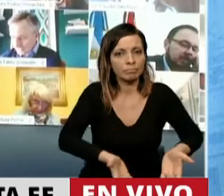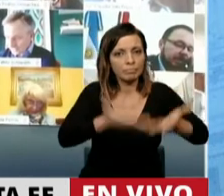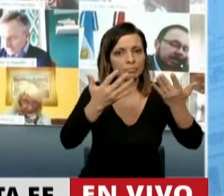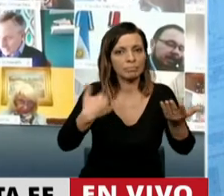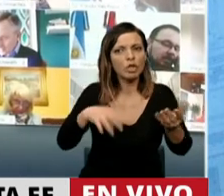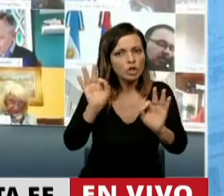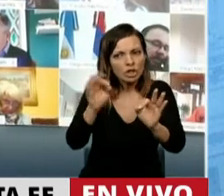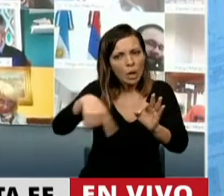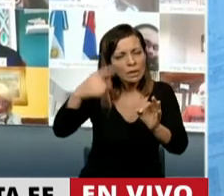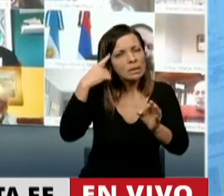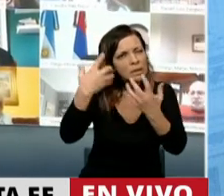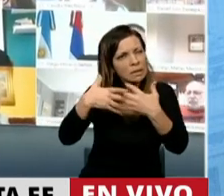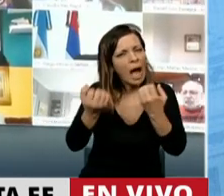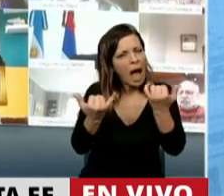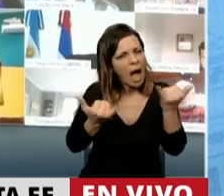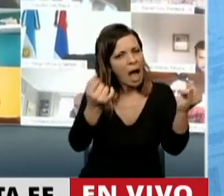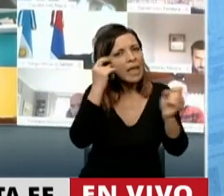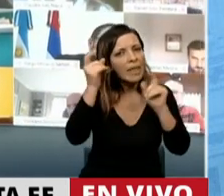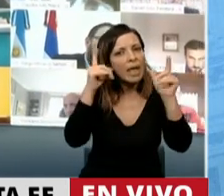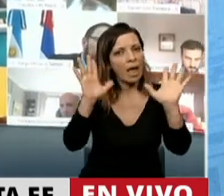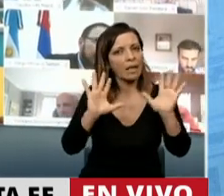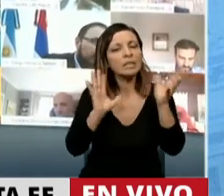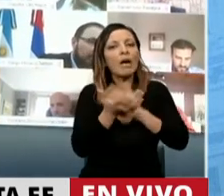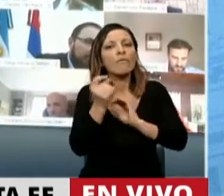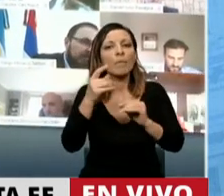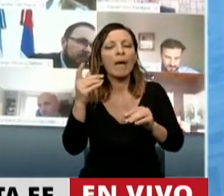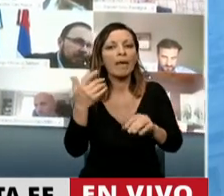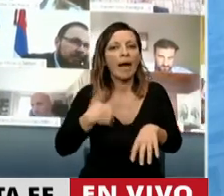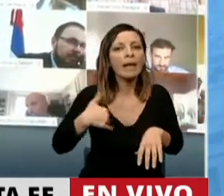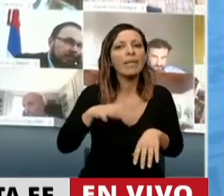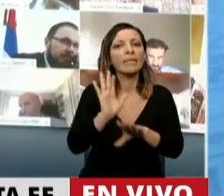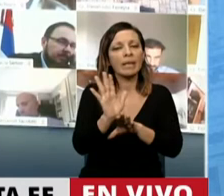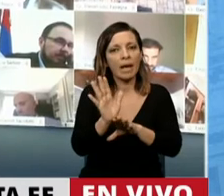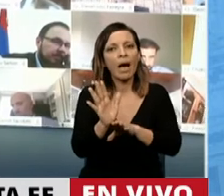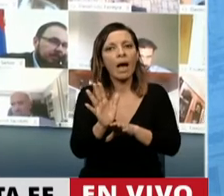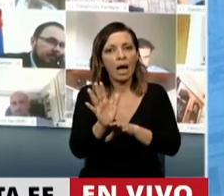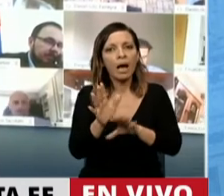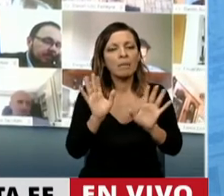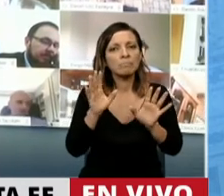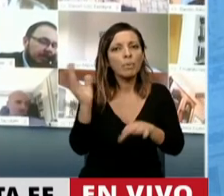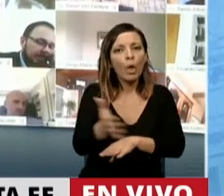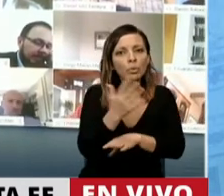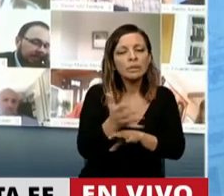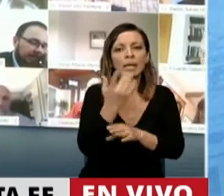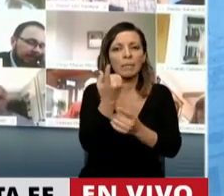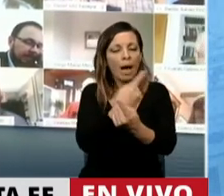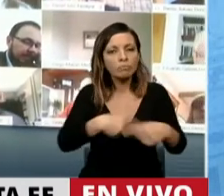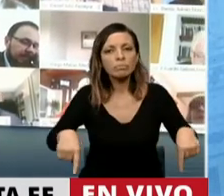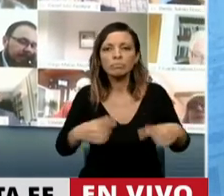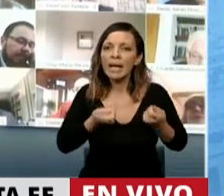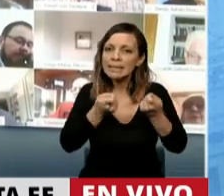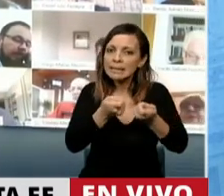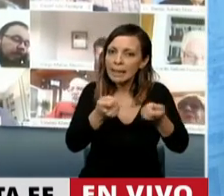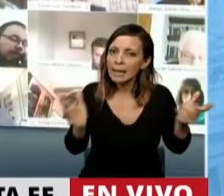pensando, se lo está analizando. De reactivación económica, social, productiva, de incentivos.